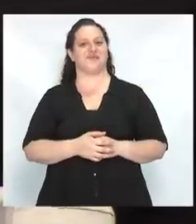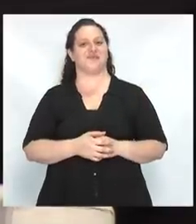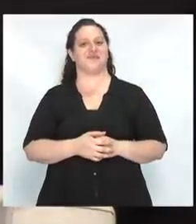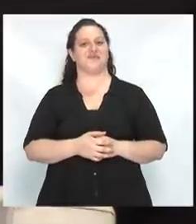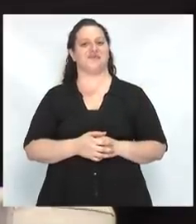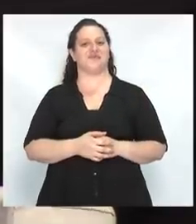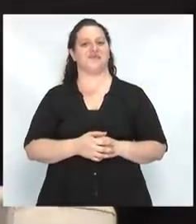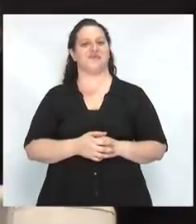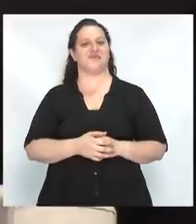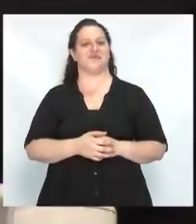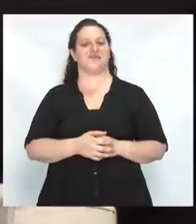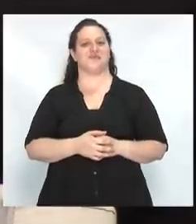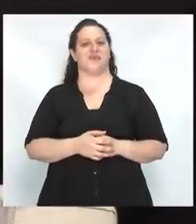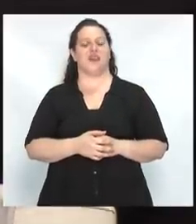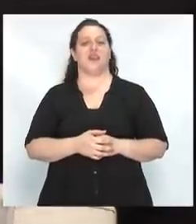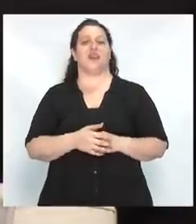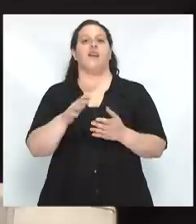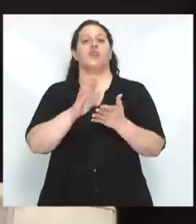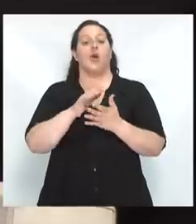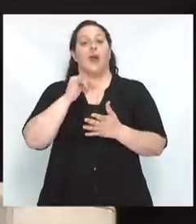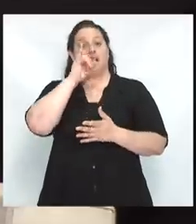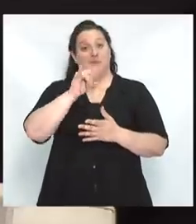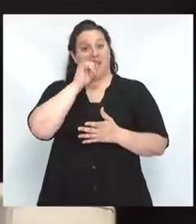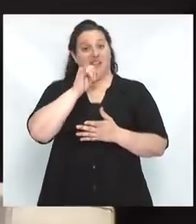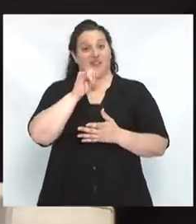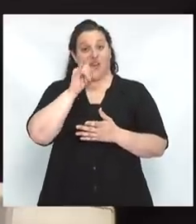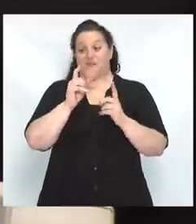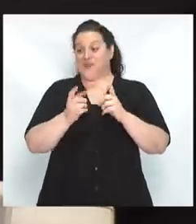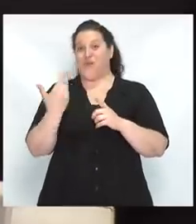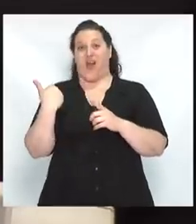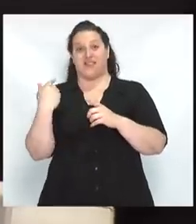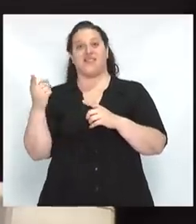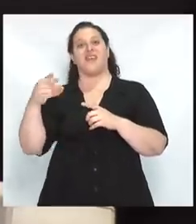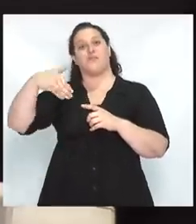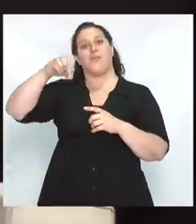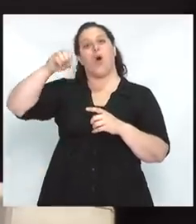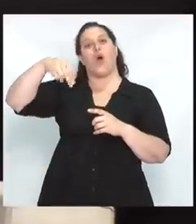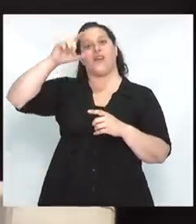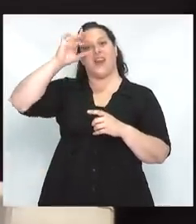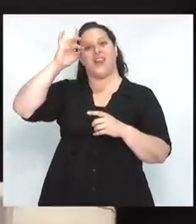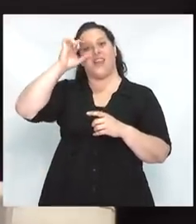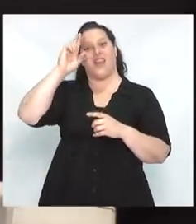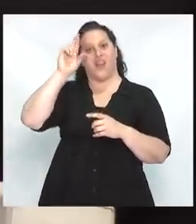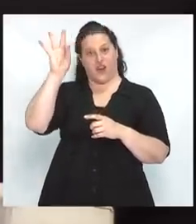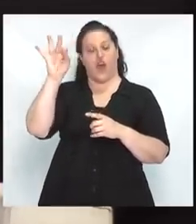En la explicación que daba, el compañero monedero de